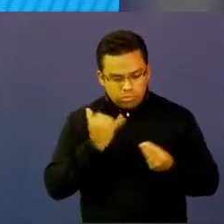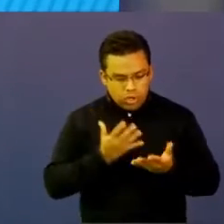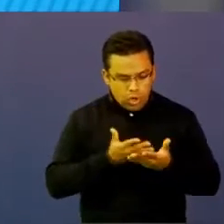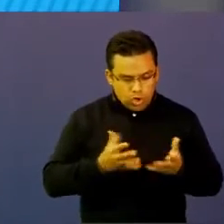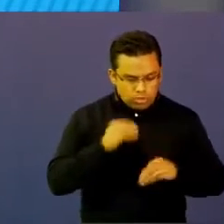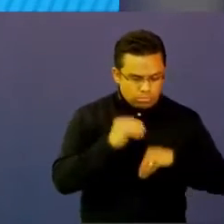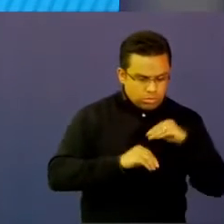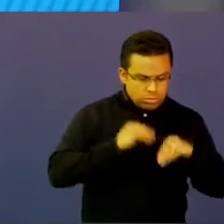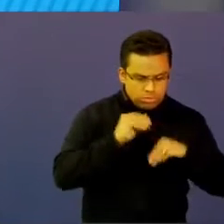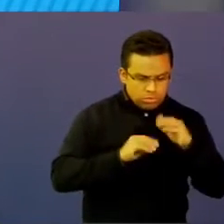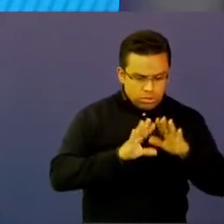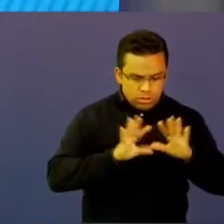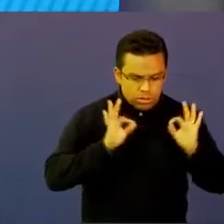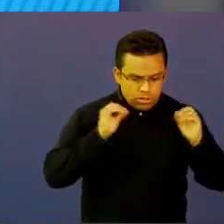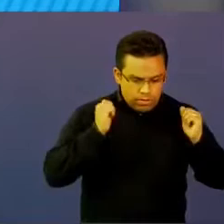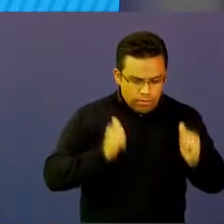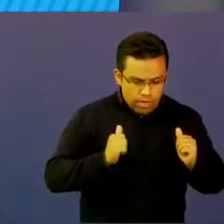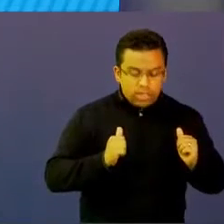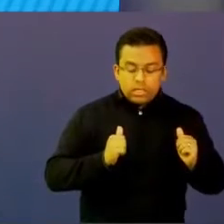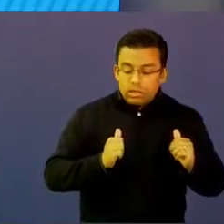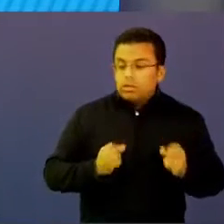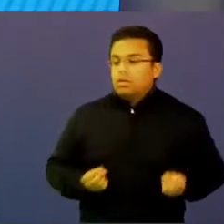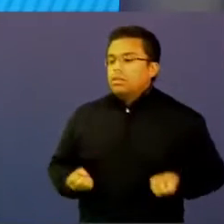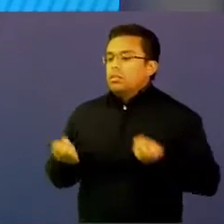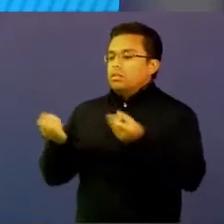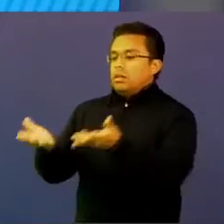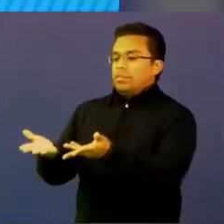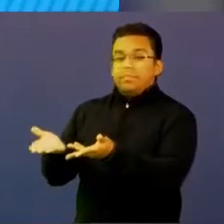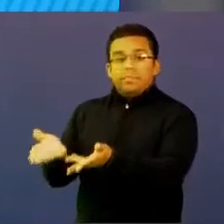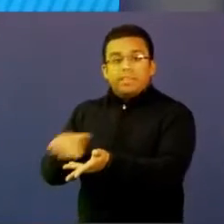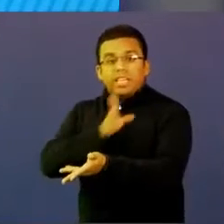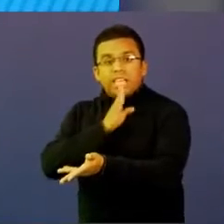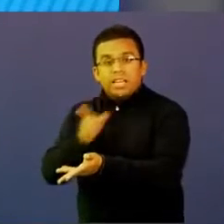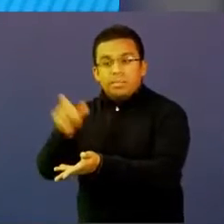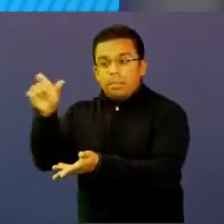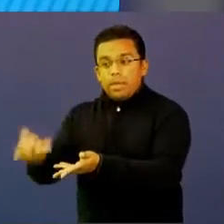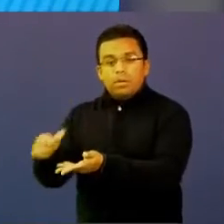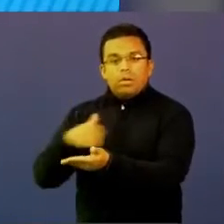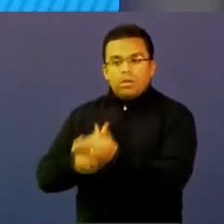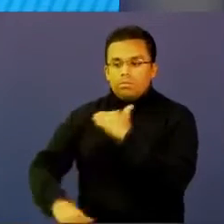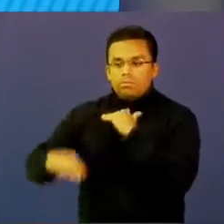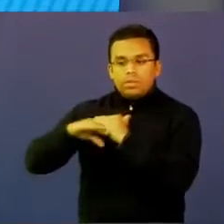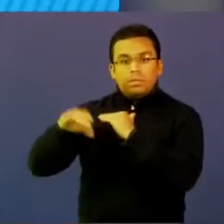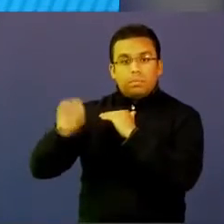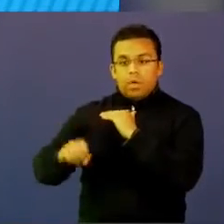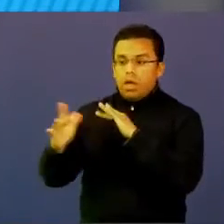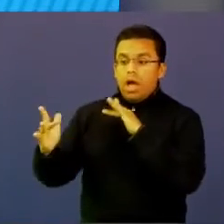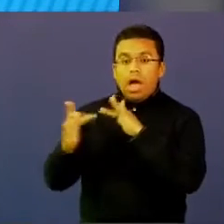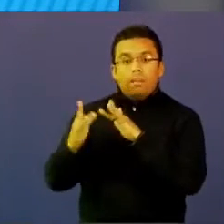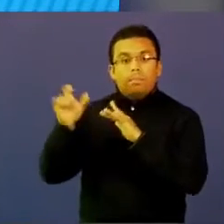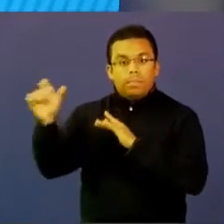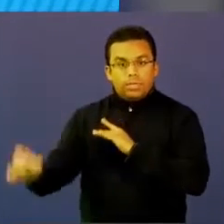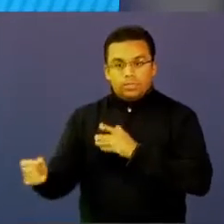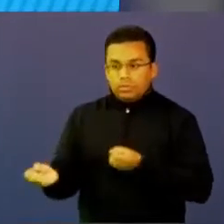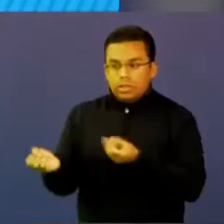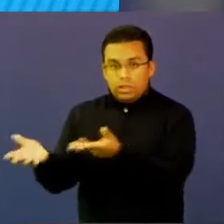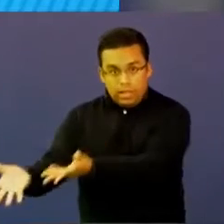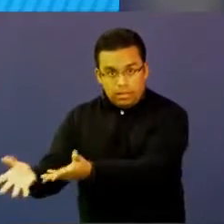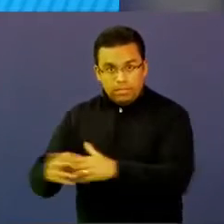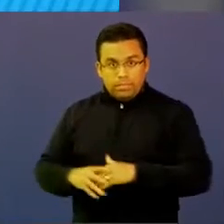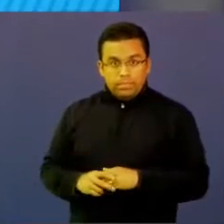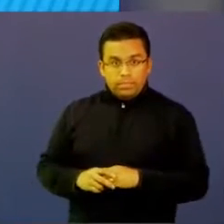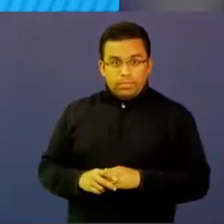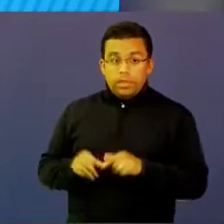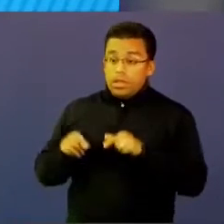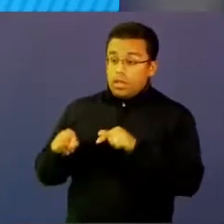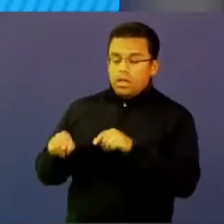aquel que diseña ambientes de aprendizaje sea un usuario competente y un usuario pertinente. Y ahí nos